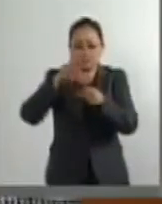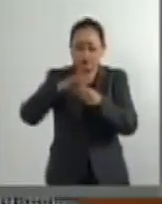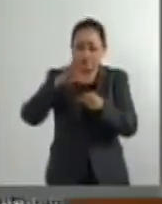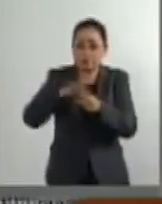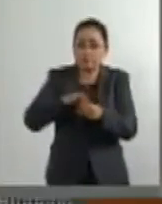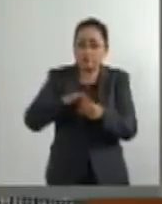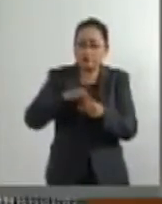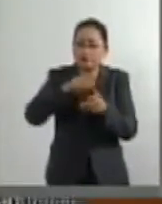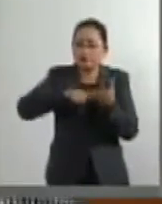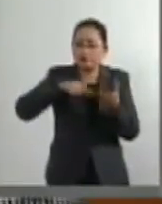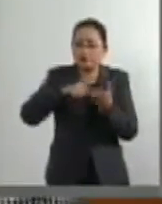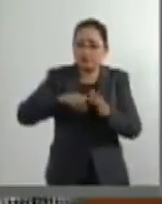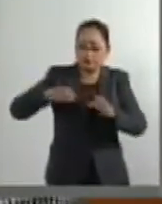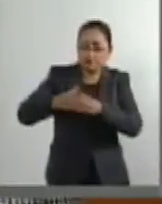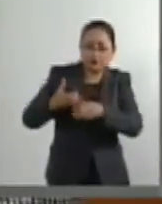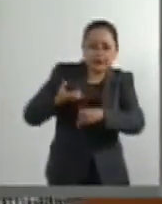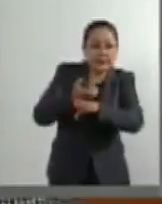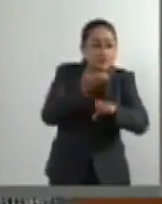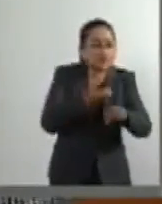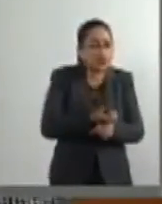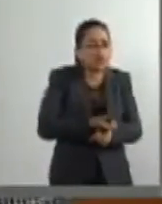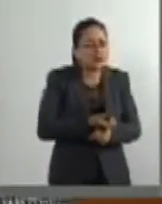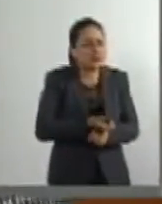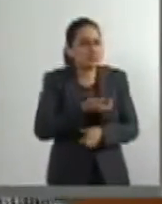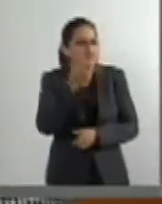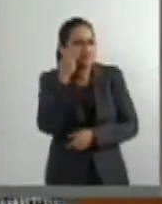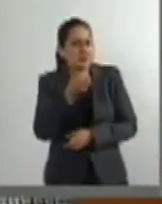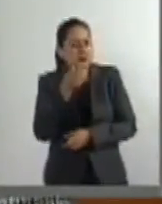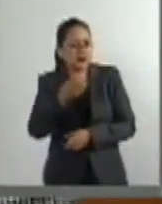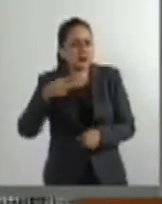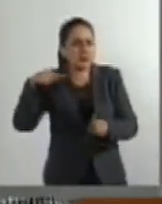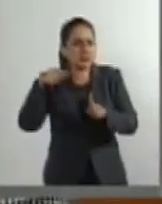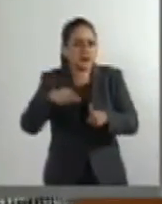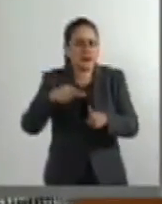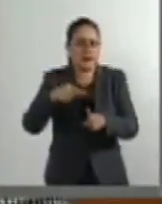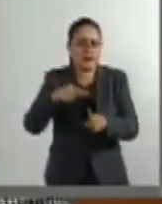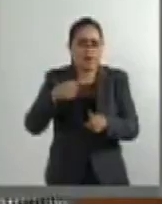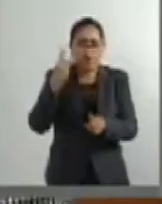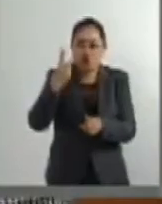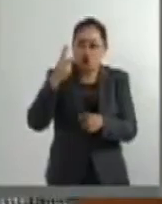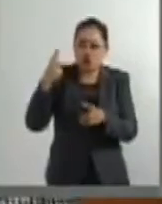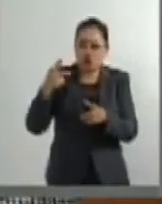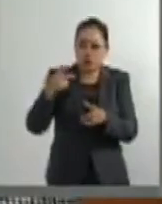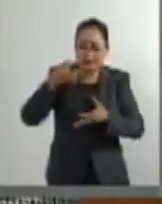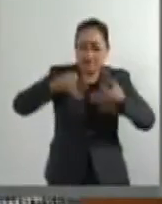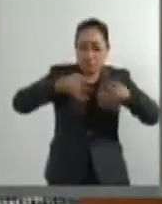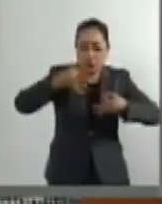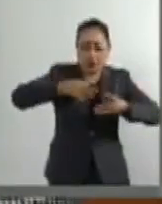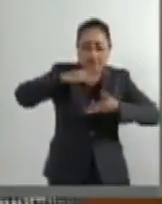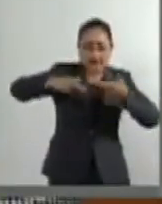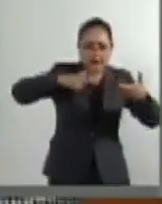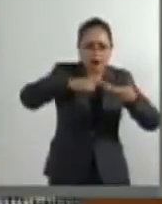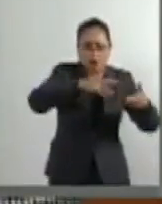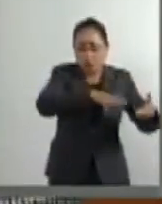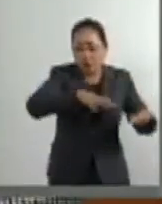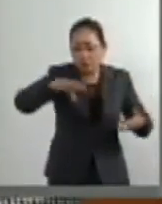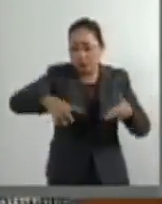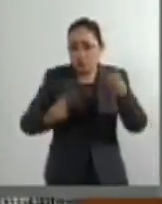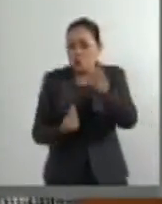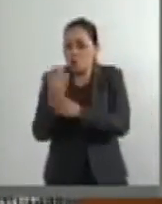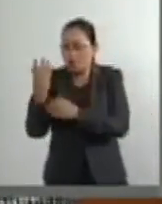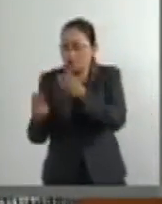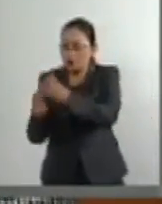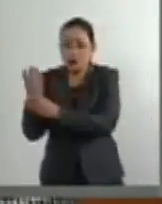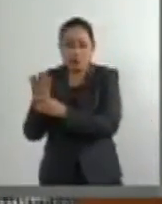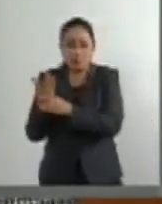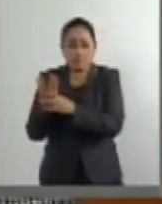estas cuatro elecciones locales no corresponden a la injerencia de estas dos salas regionales que se están proponiendo